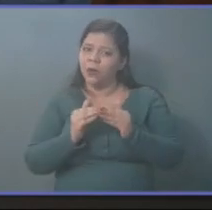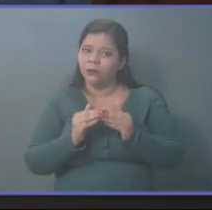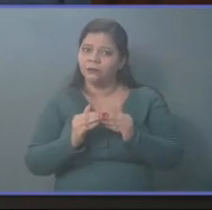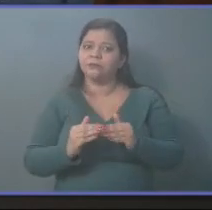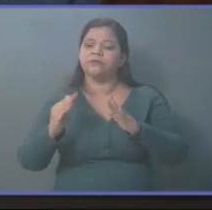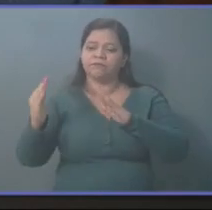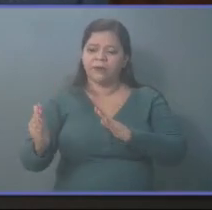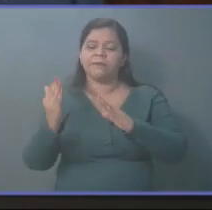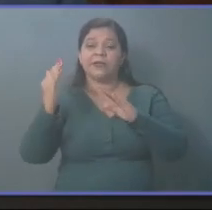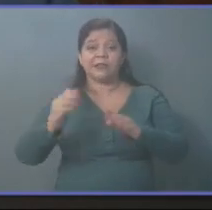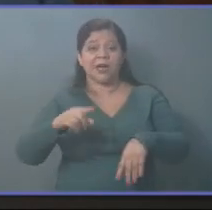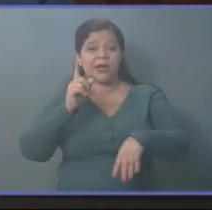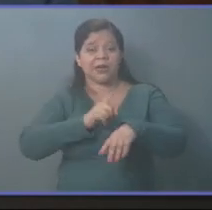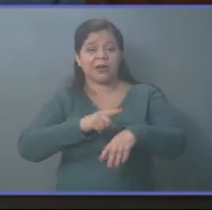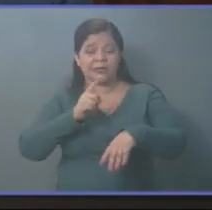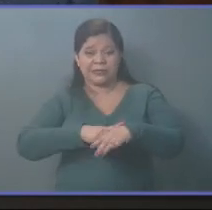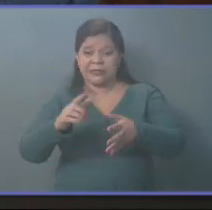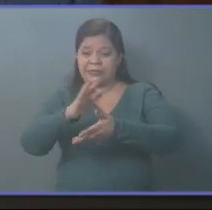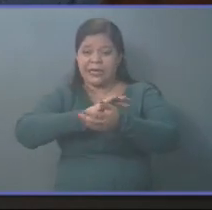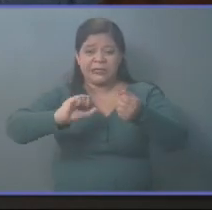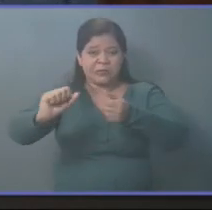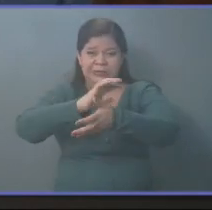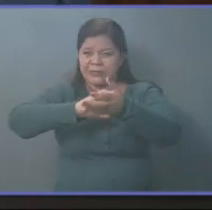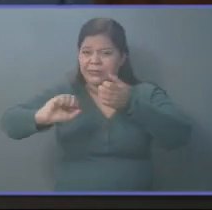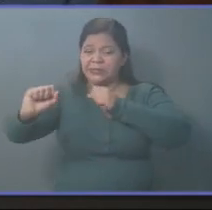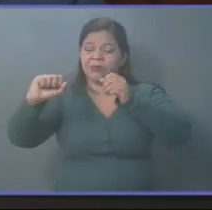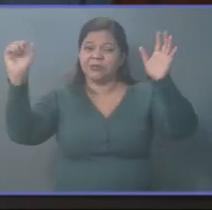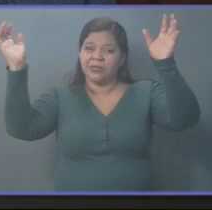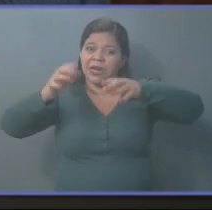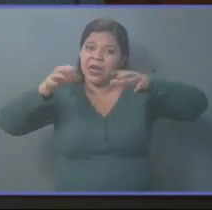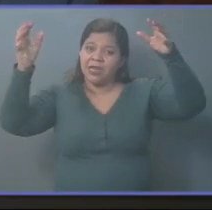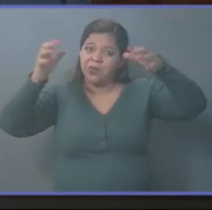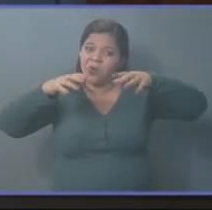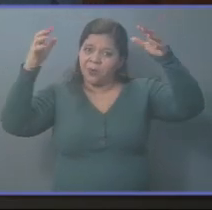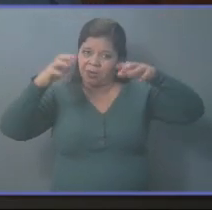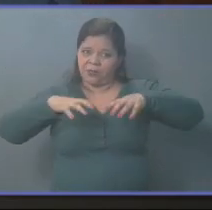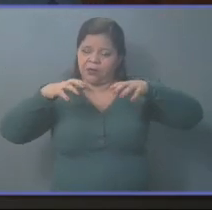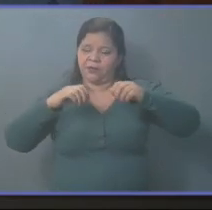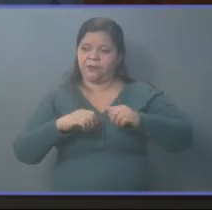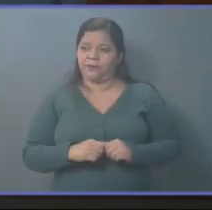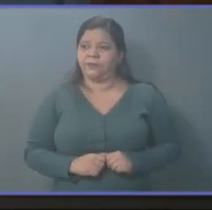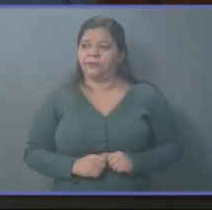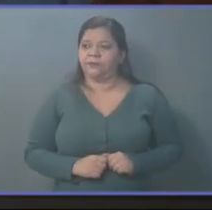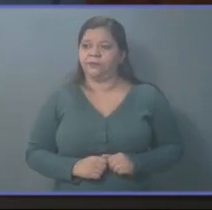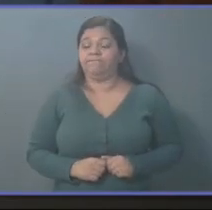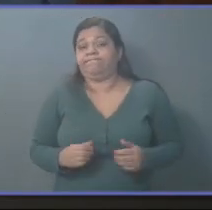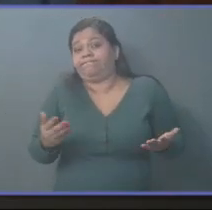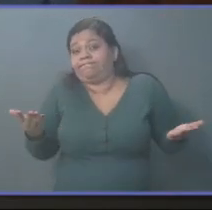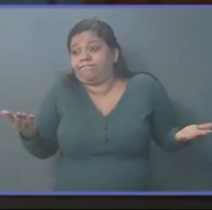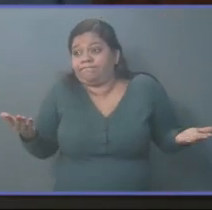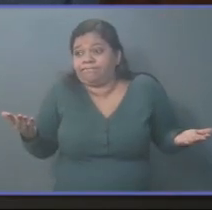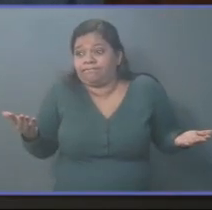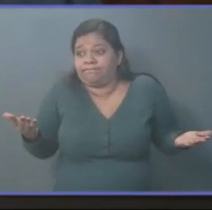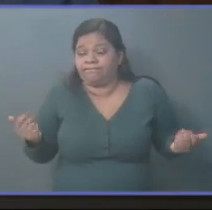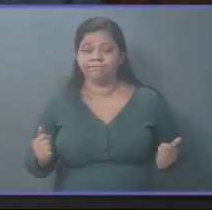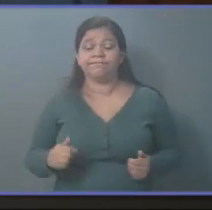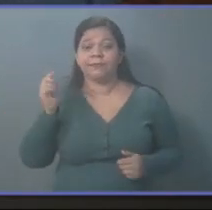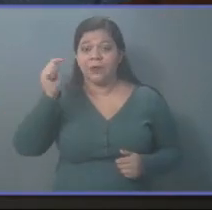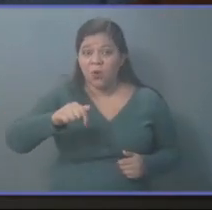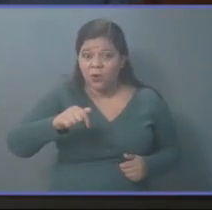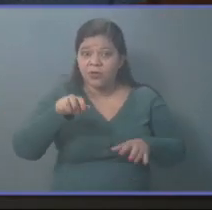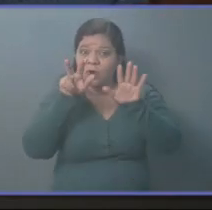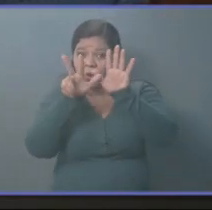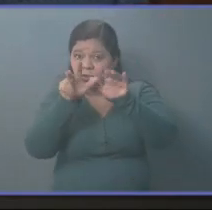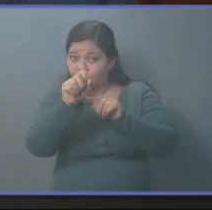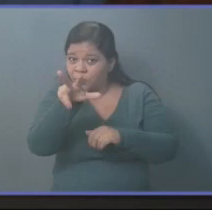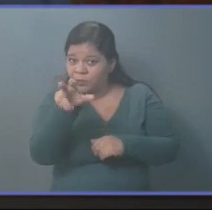afrontando también los estragos y los desastres que está haciendo esta tormenta tropical así de que hoy a las